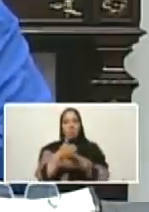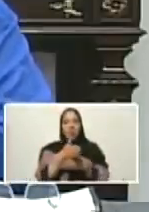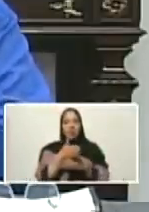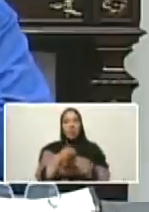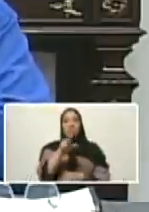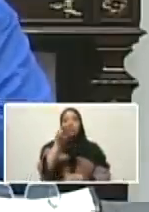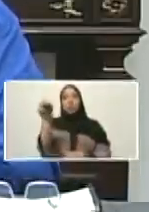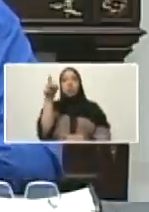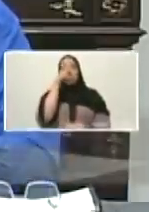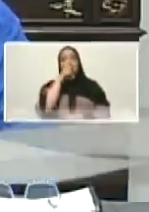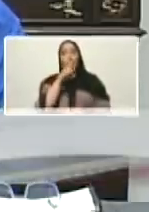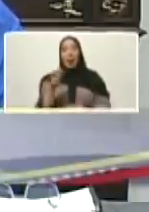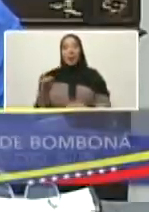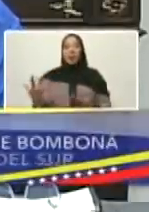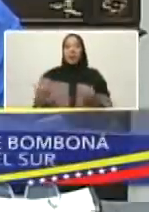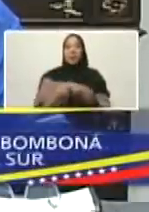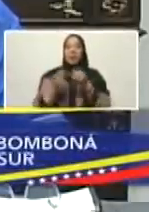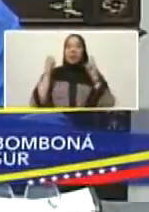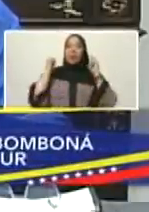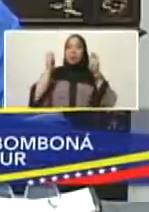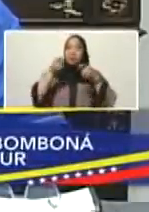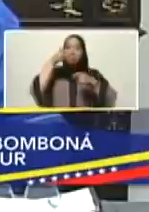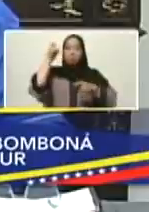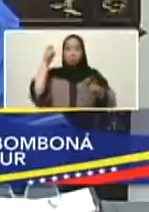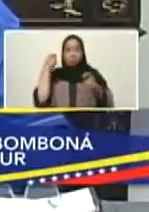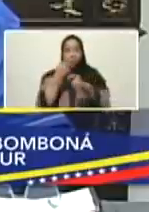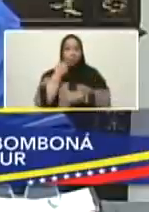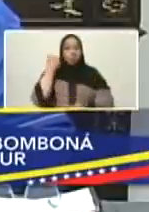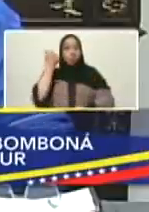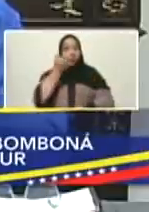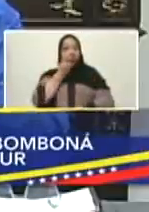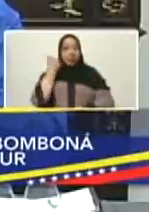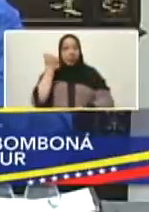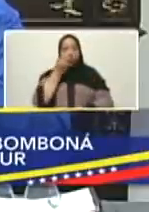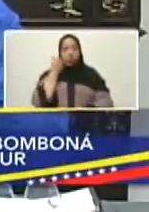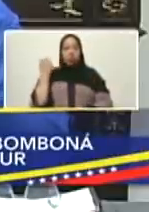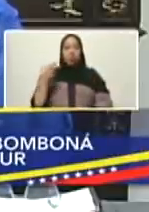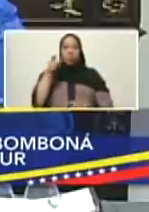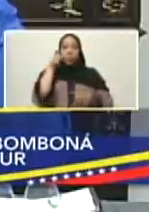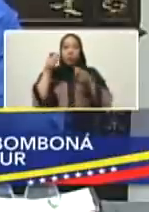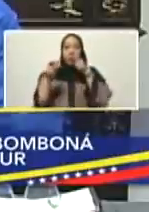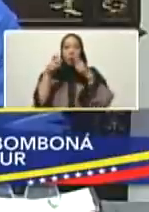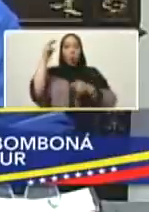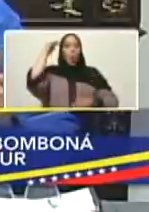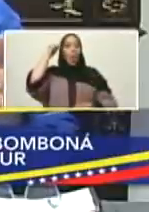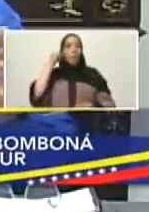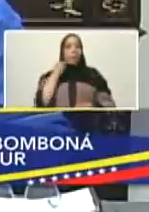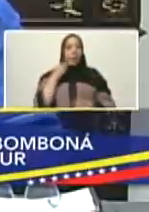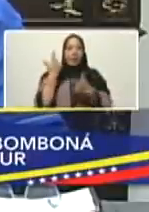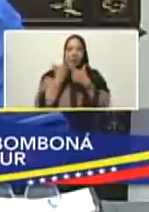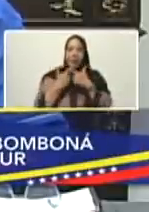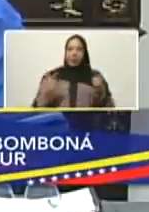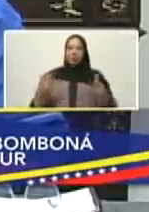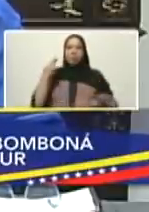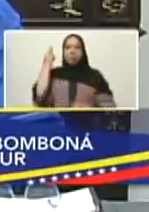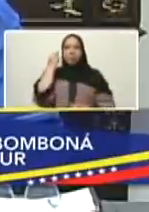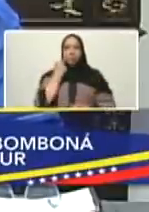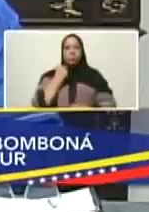años de la campaña del sur de la victoria de Bomboná de la victoria de Bolívar y su ejército revolucionario